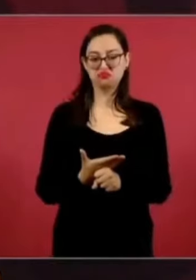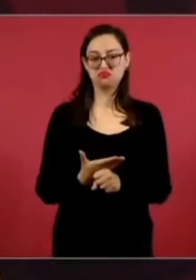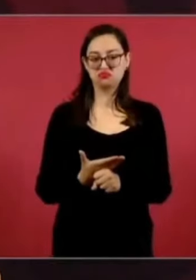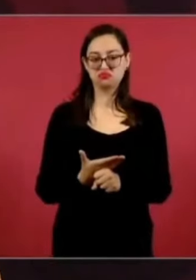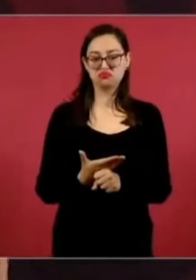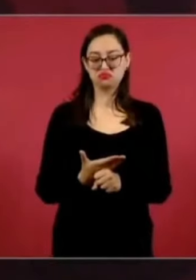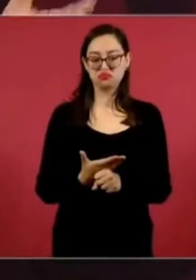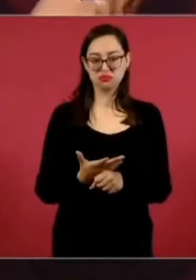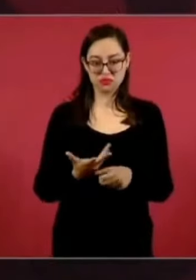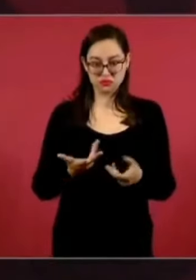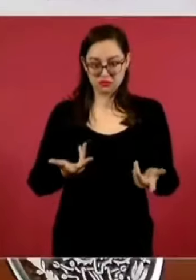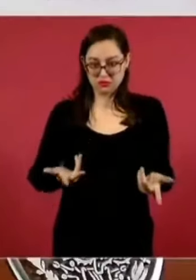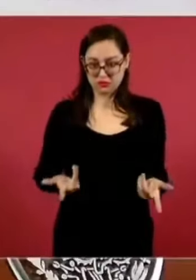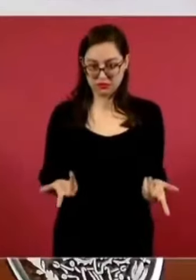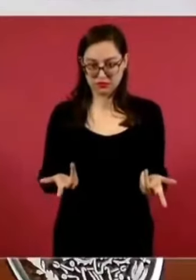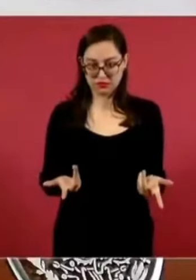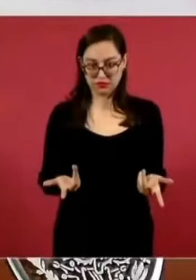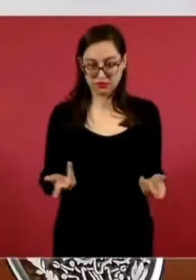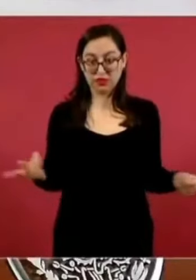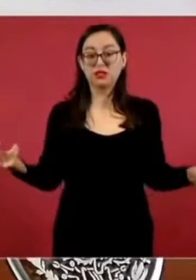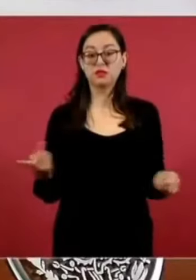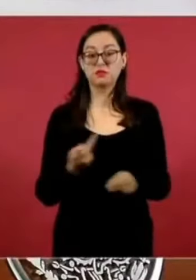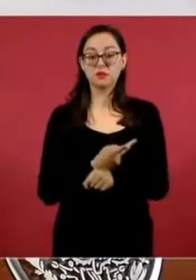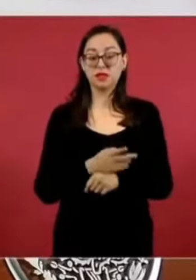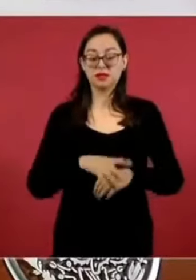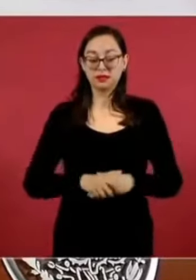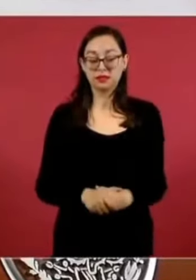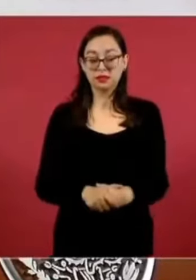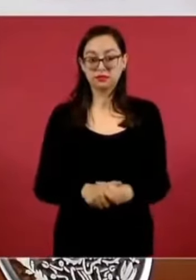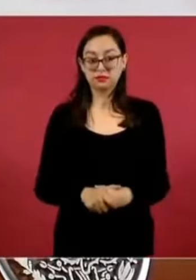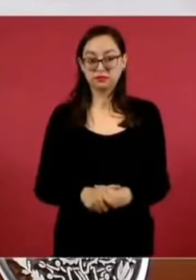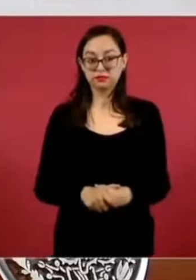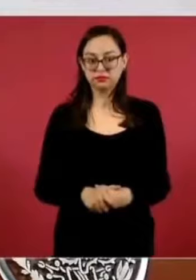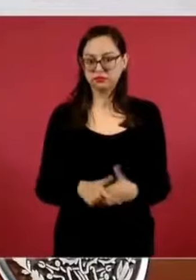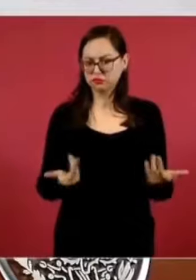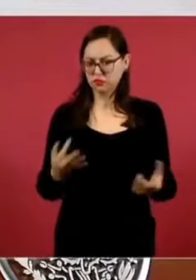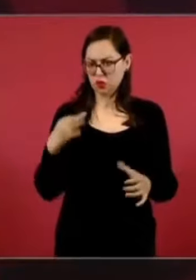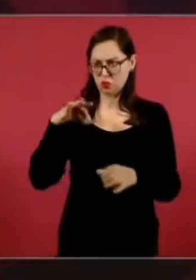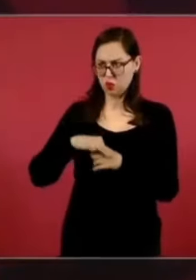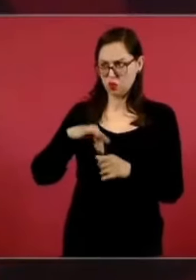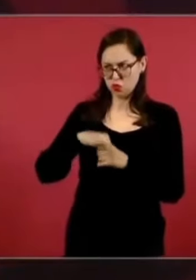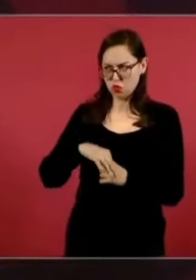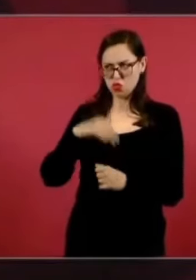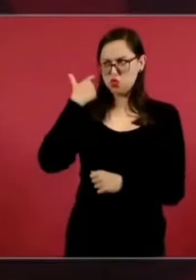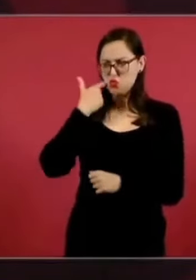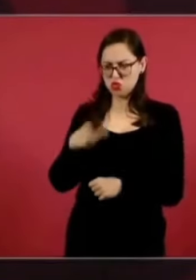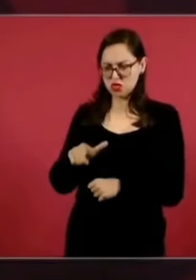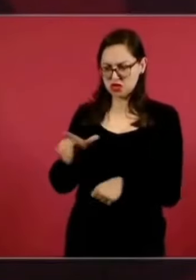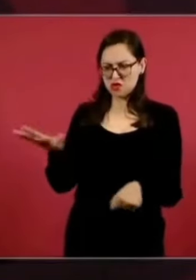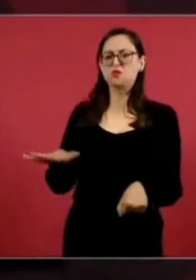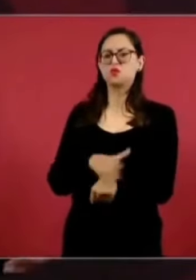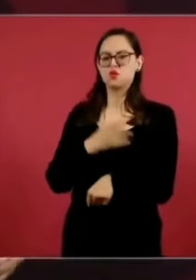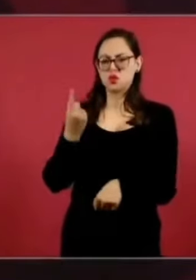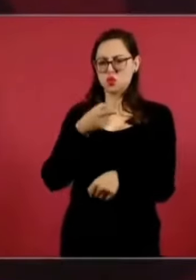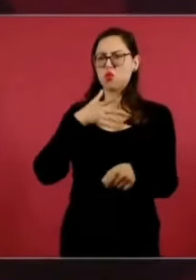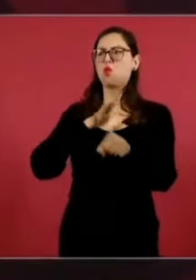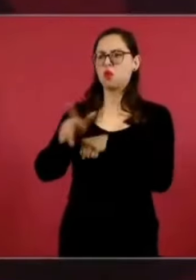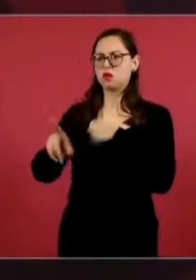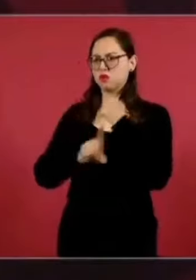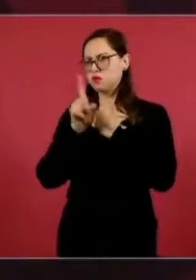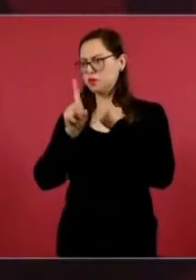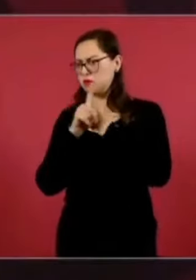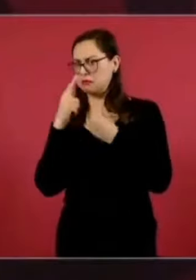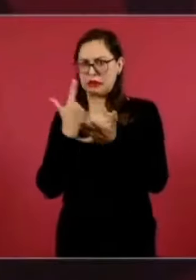¿Y qué puede suceder si se hace una elección y el pueblo elige a los